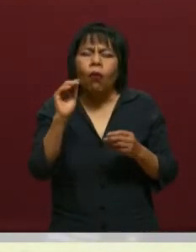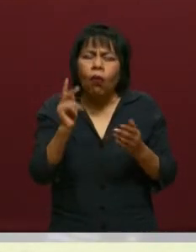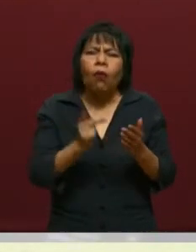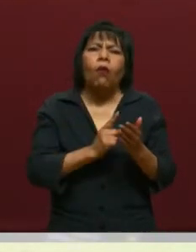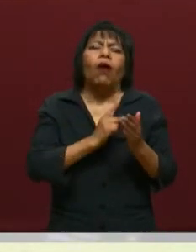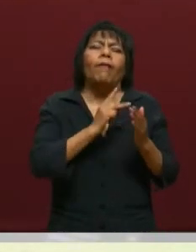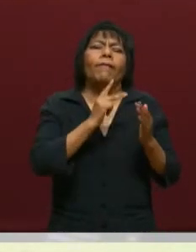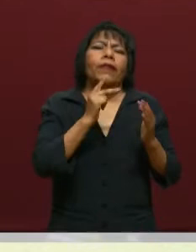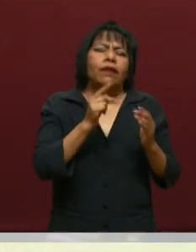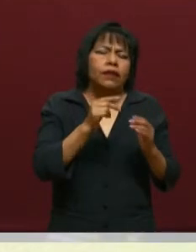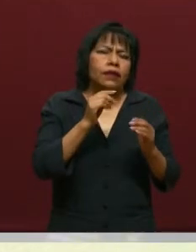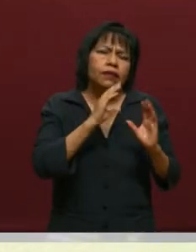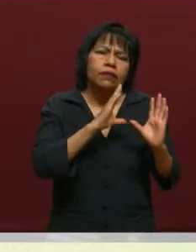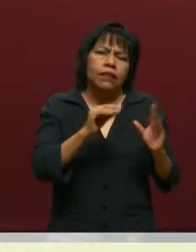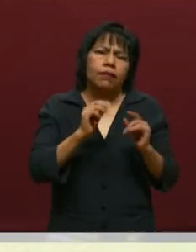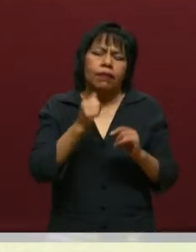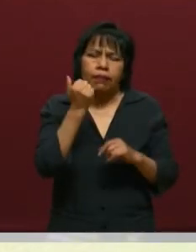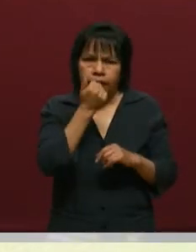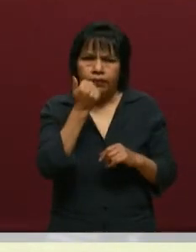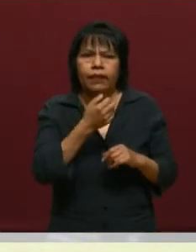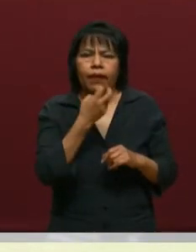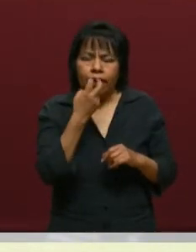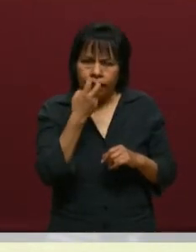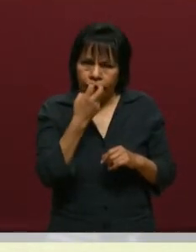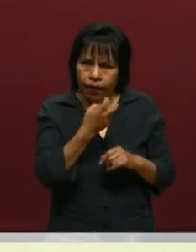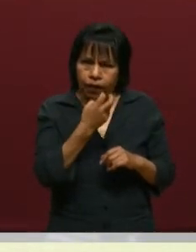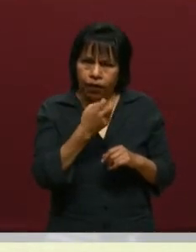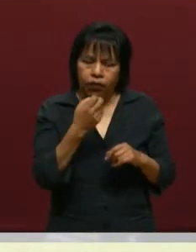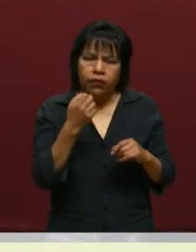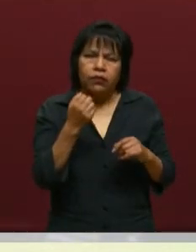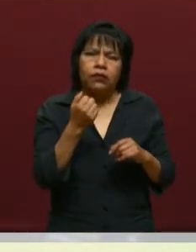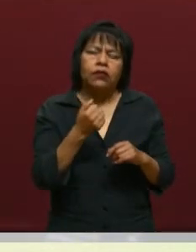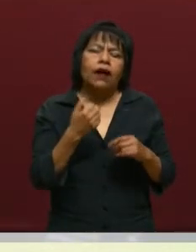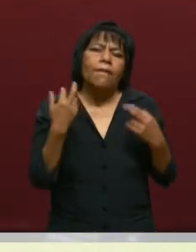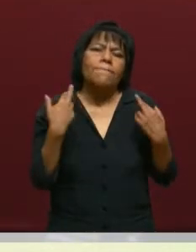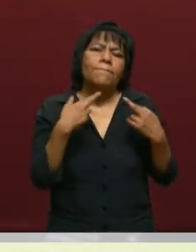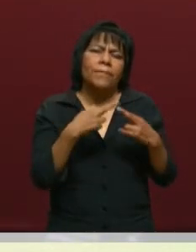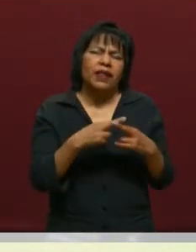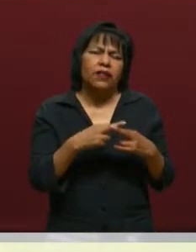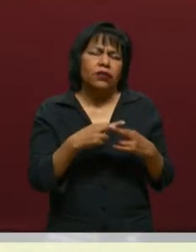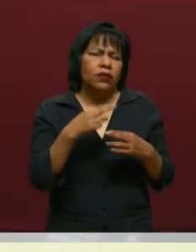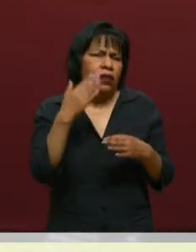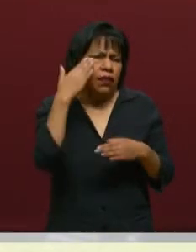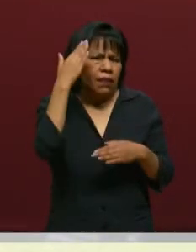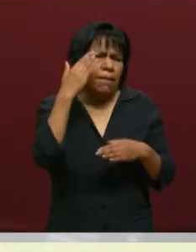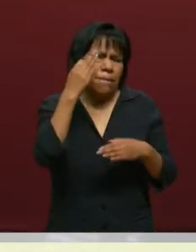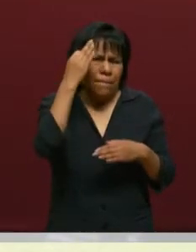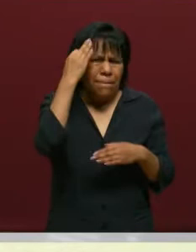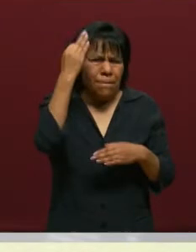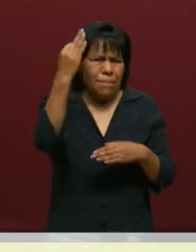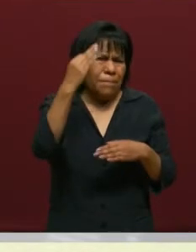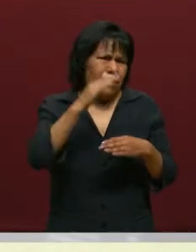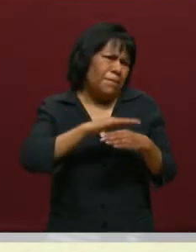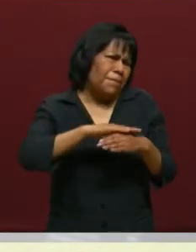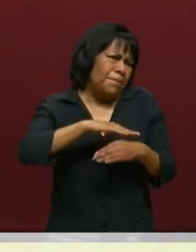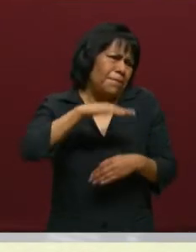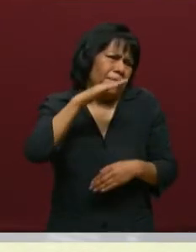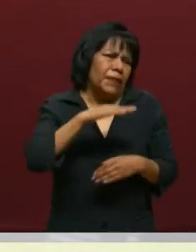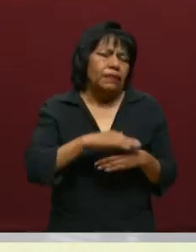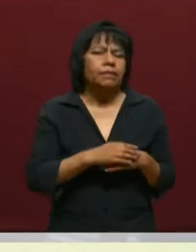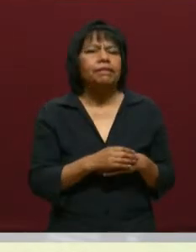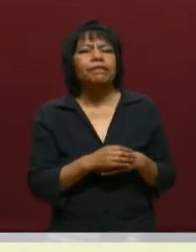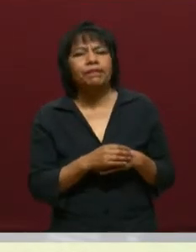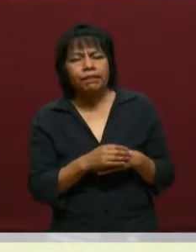conocimiento en los alumnos. Y eso es lo que hacen, son profesores de tiempo completo contratados en las universidades justo para esa actividad.